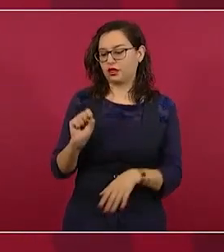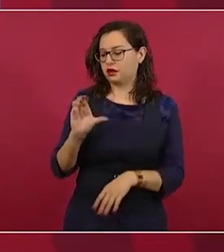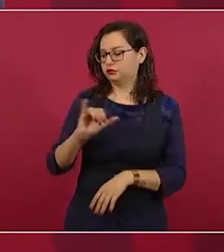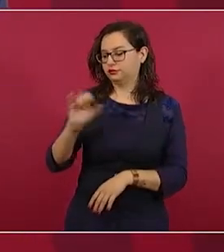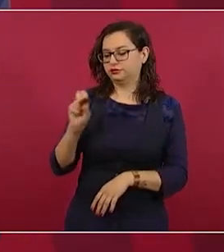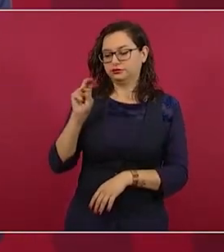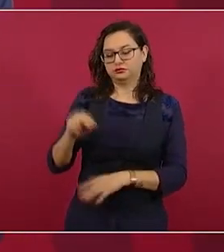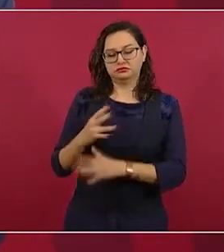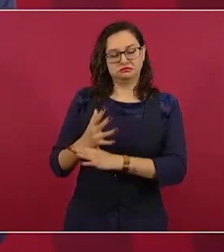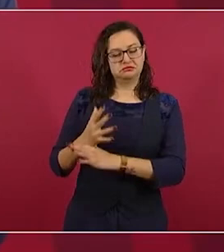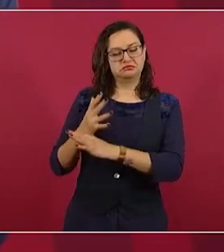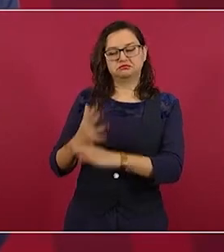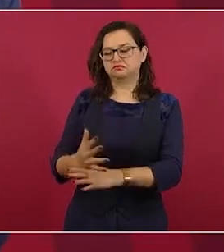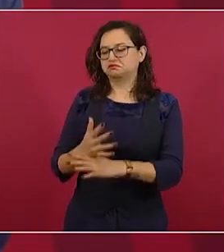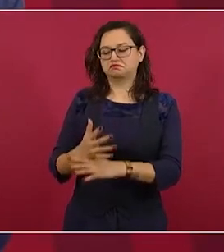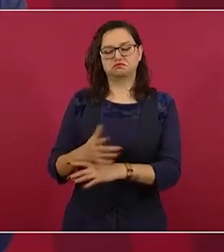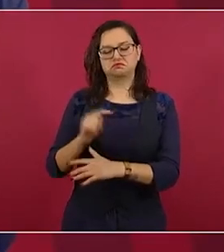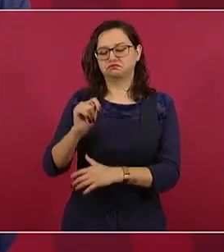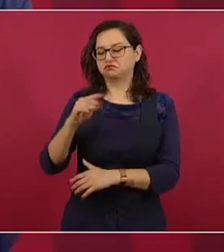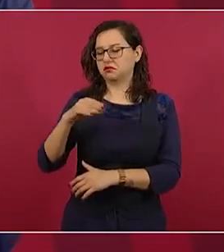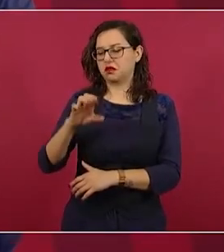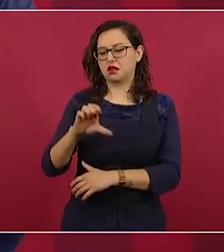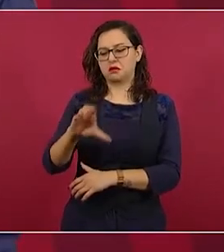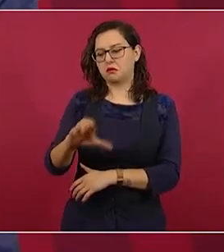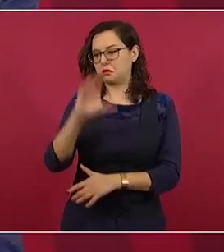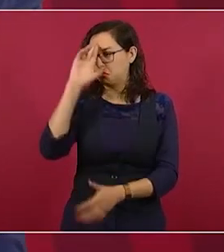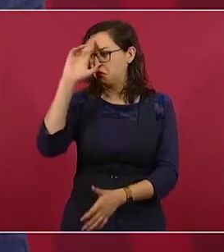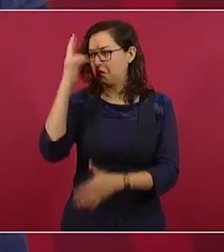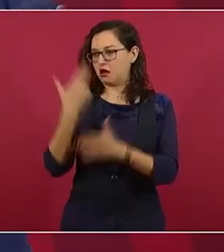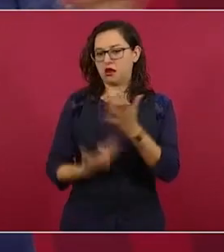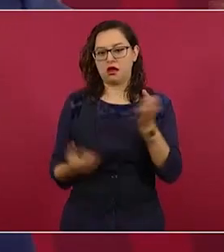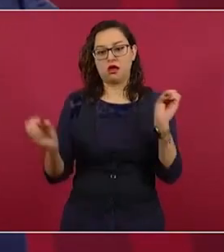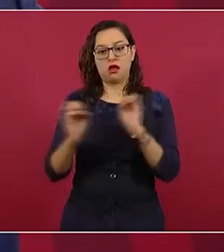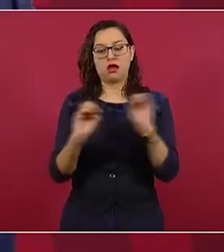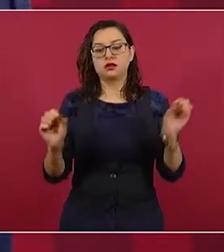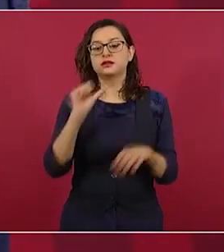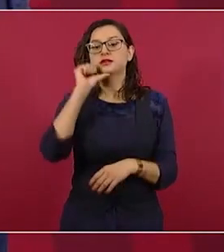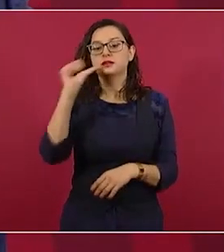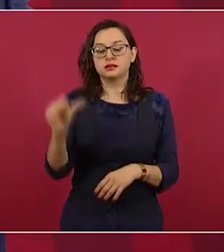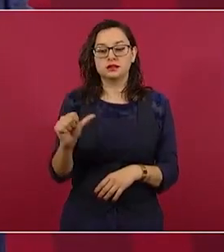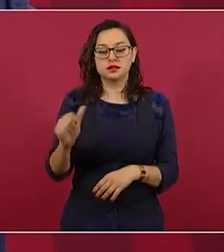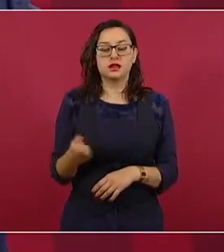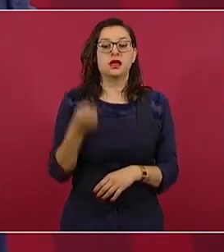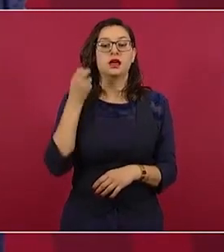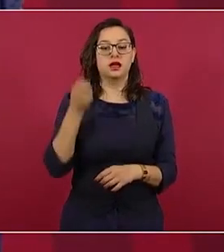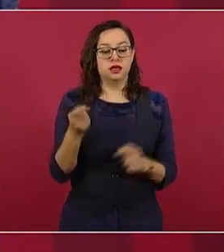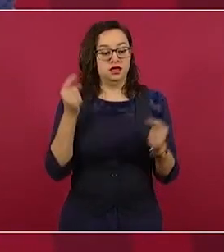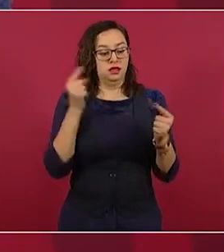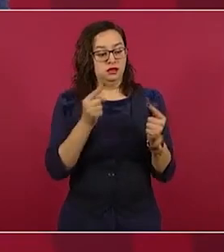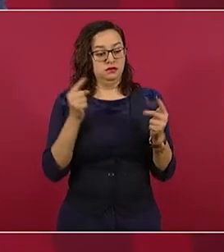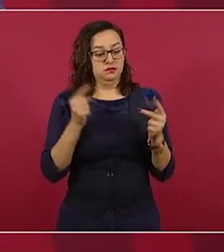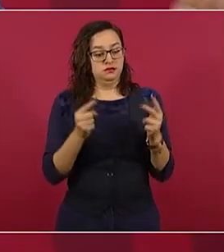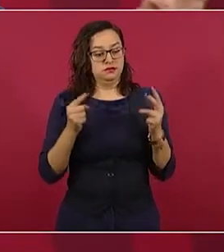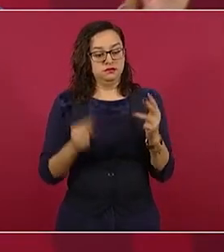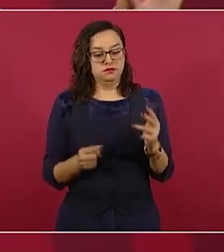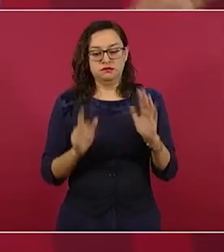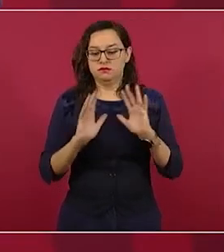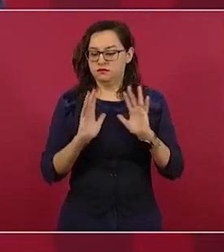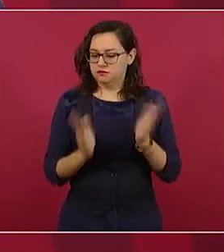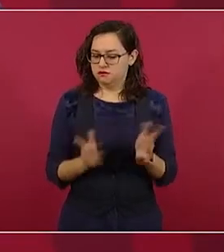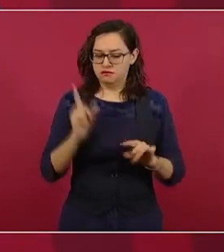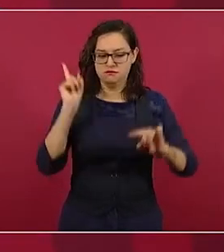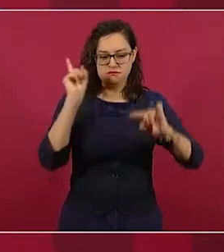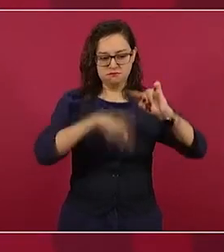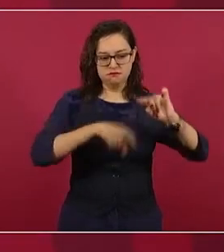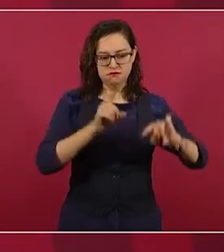al Tratado de Libre Comercio. Entonces, ya por ahí ya nos protegimos, ya